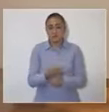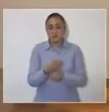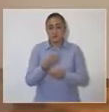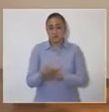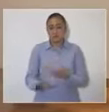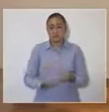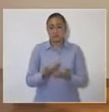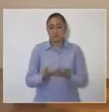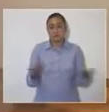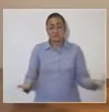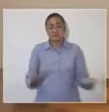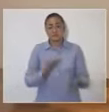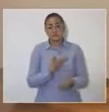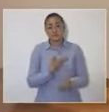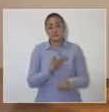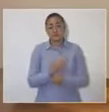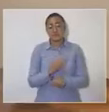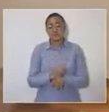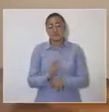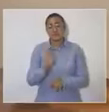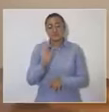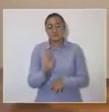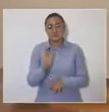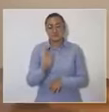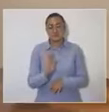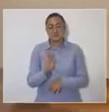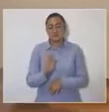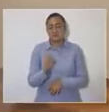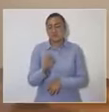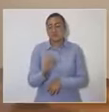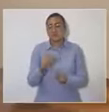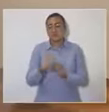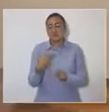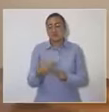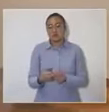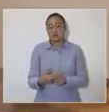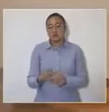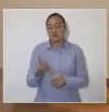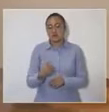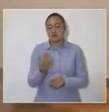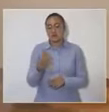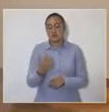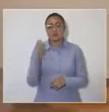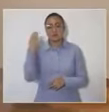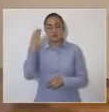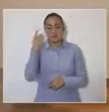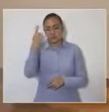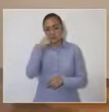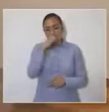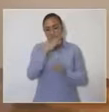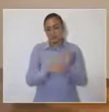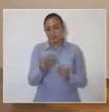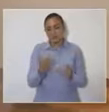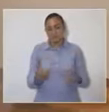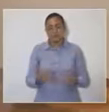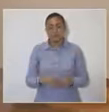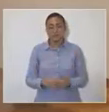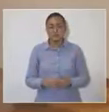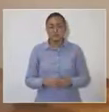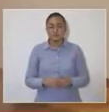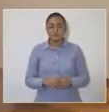y tendríamos técnicamente así hasta el 31 de marzo para terminar dichas obras.